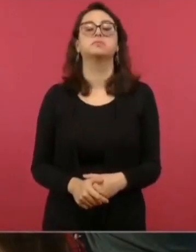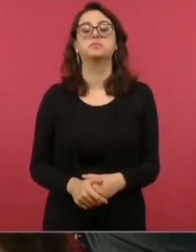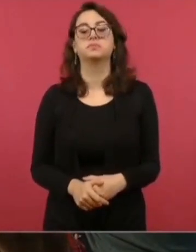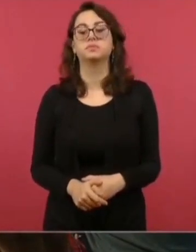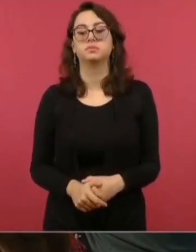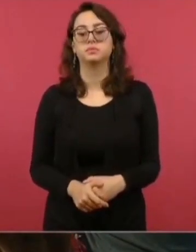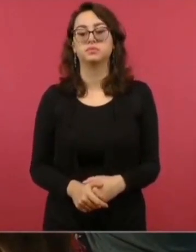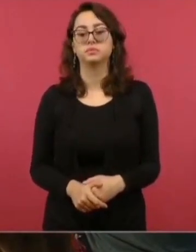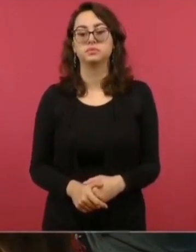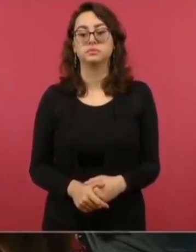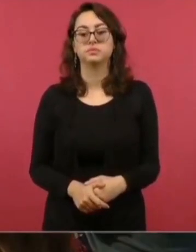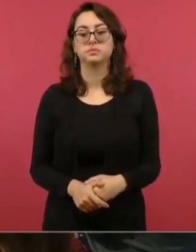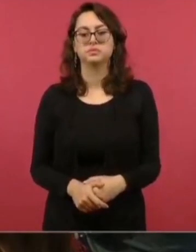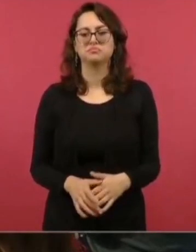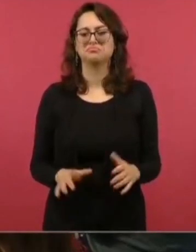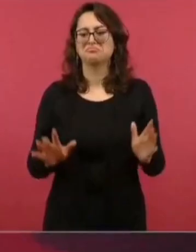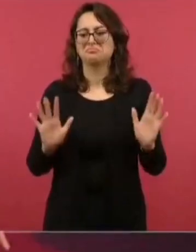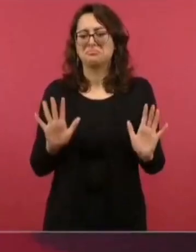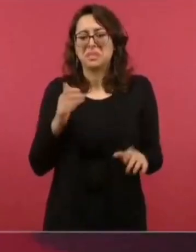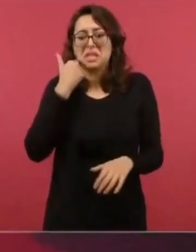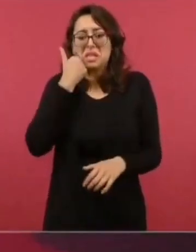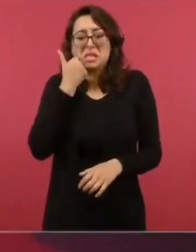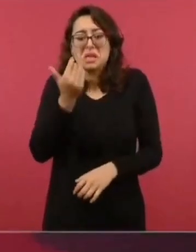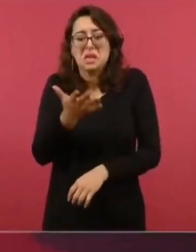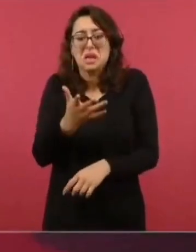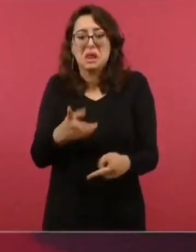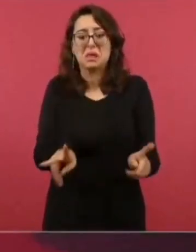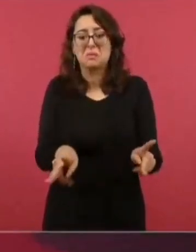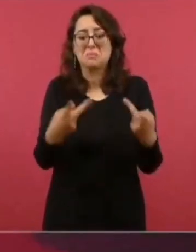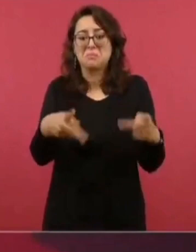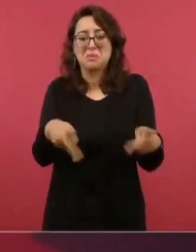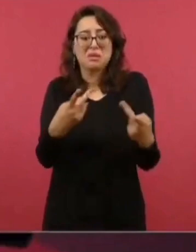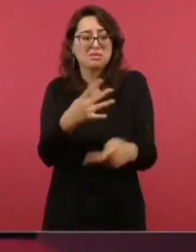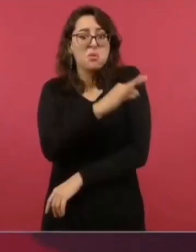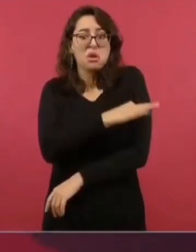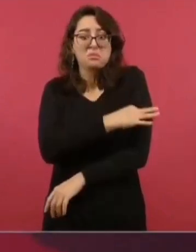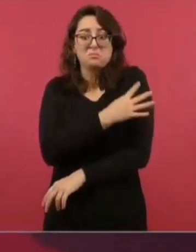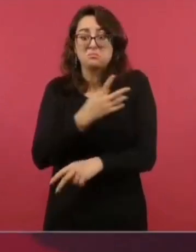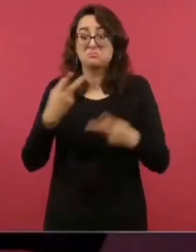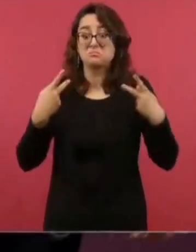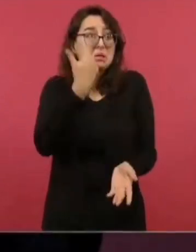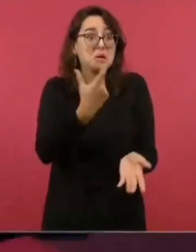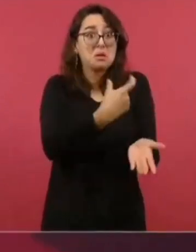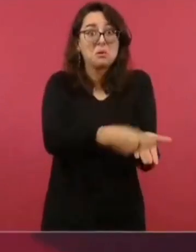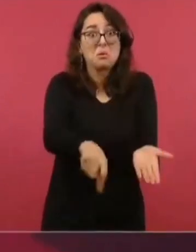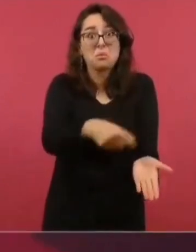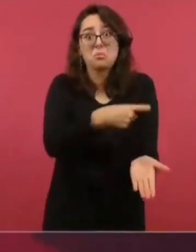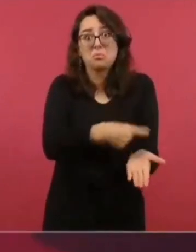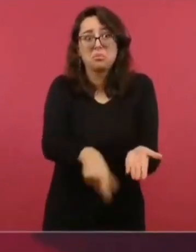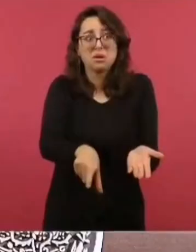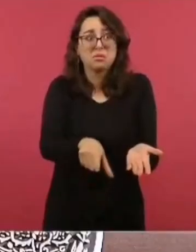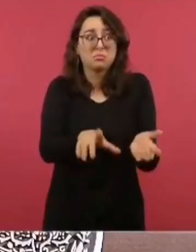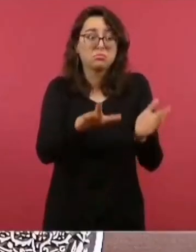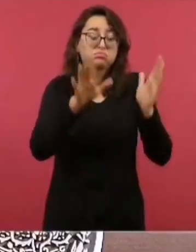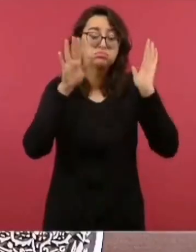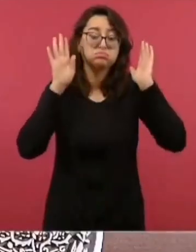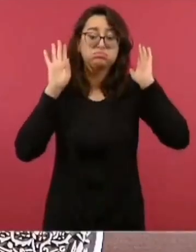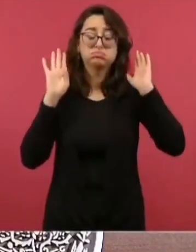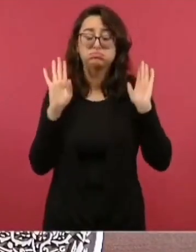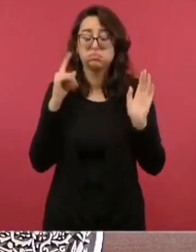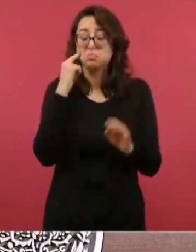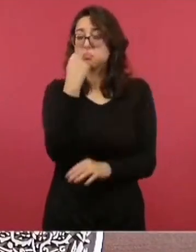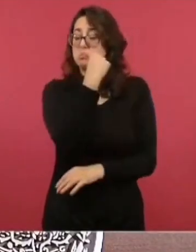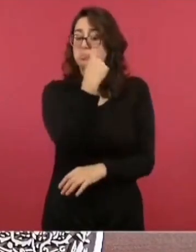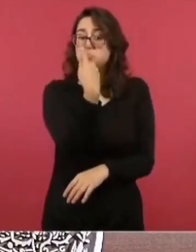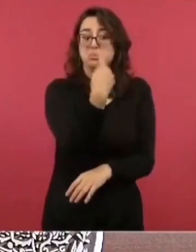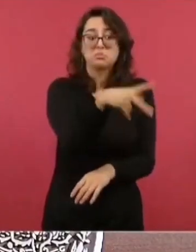vendan vacunas, no hay ningún problema. Nada más que no hay necesidad, porque la gente va a tener acceso a la vacuna